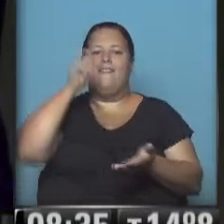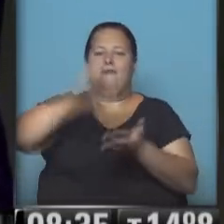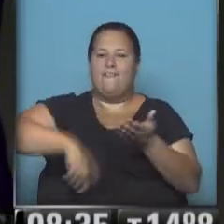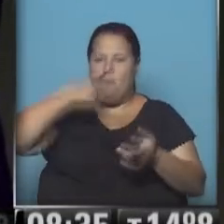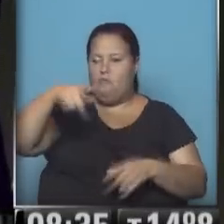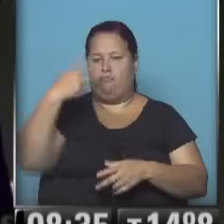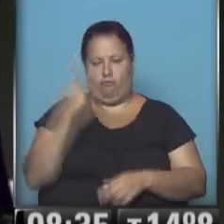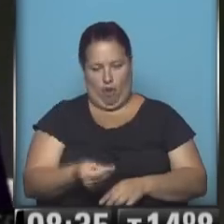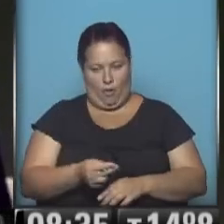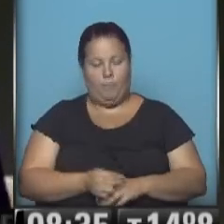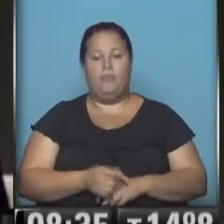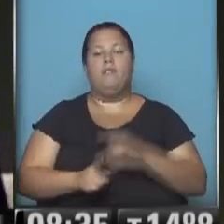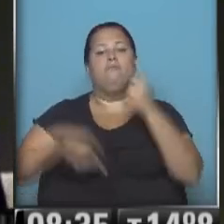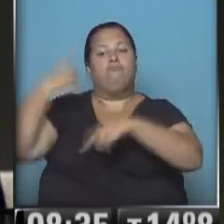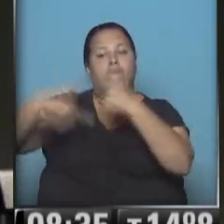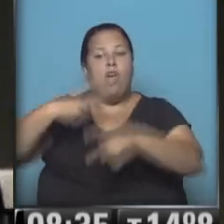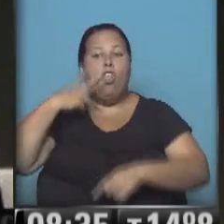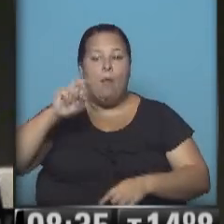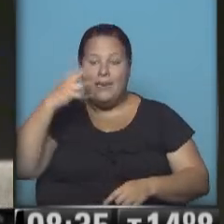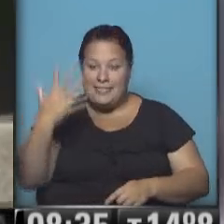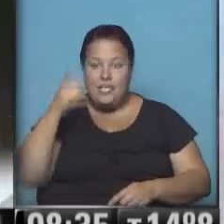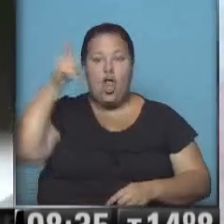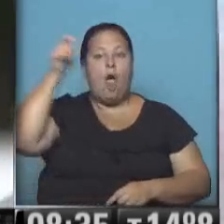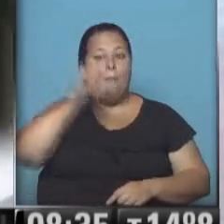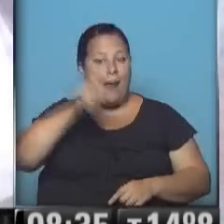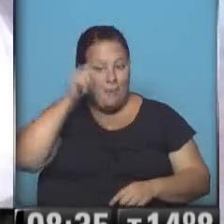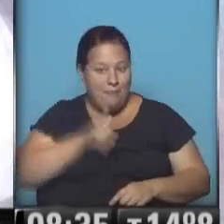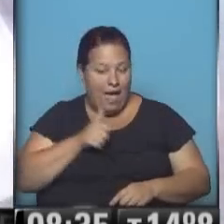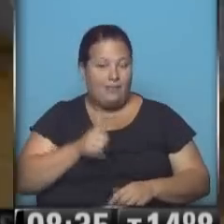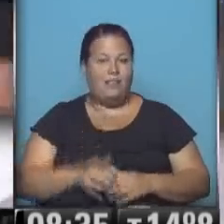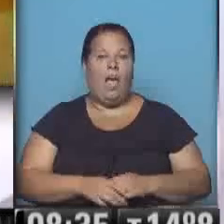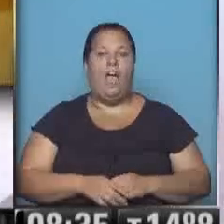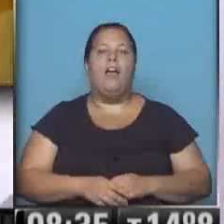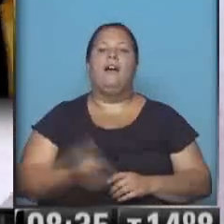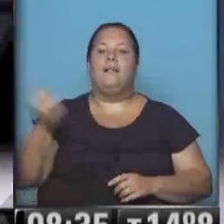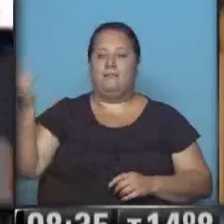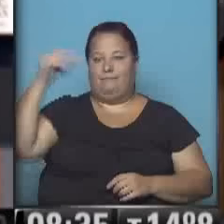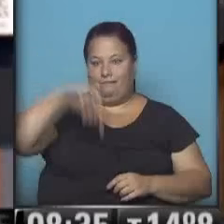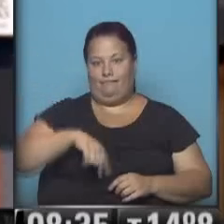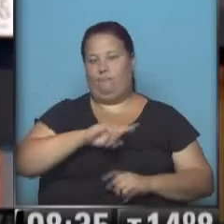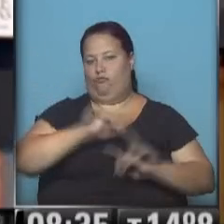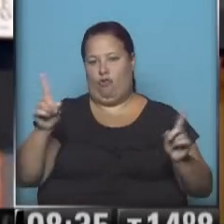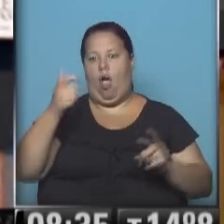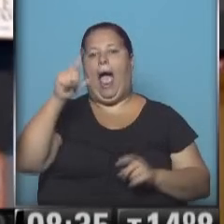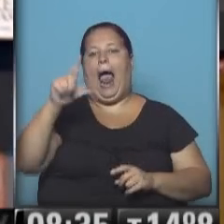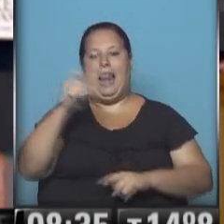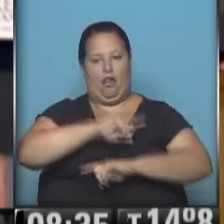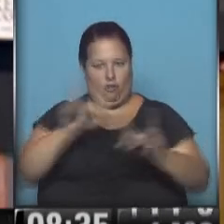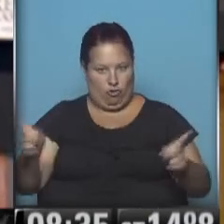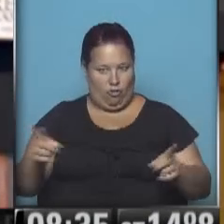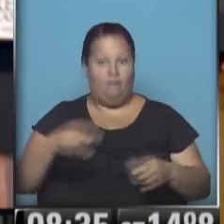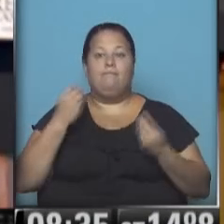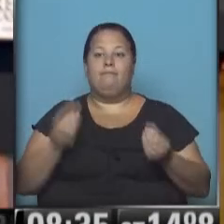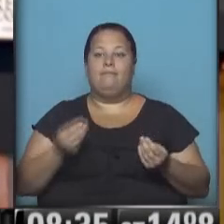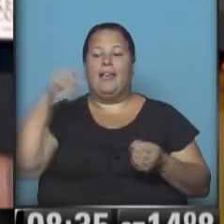final. Hasta que, bueno, en el 2005, en Mar del Plata, por supuesto, vino el no al ALCA. Sabemos que